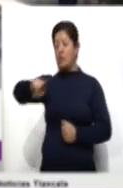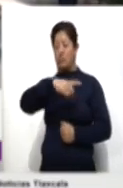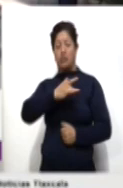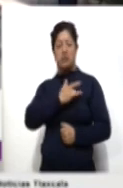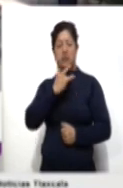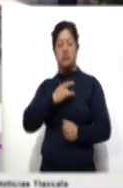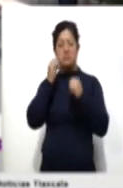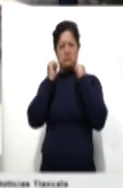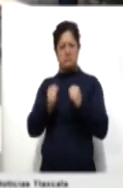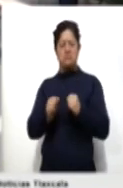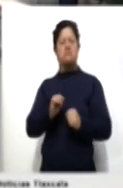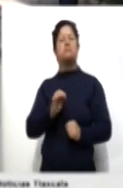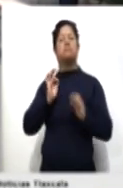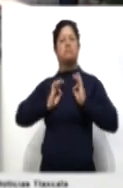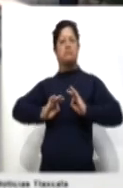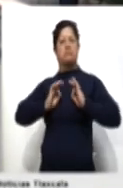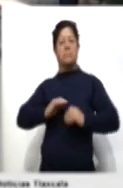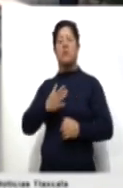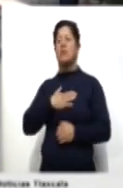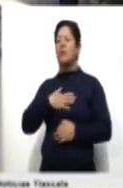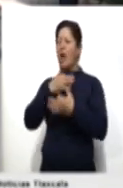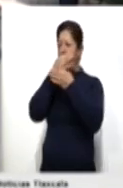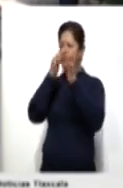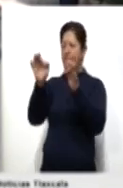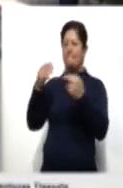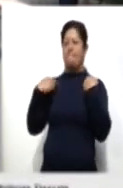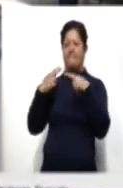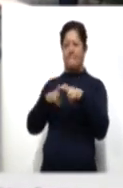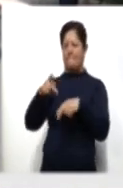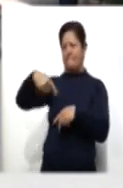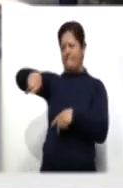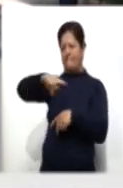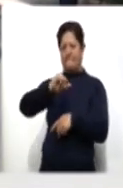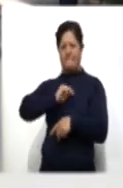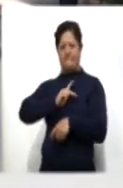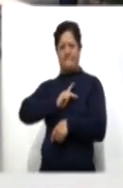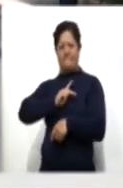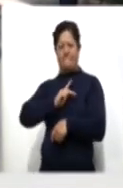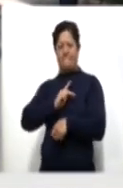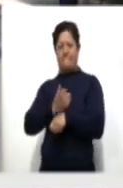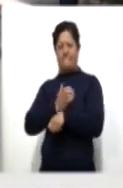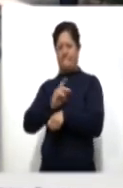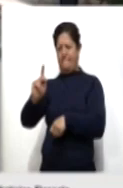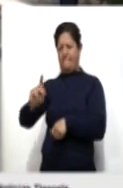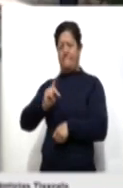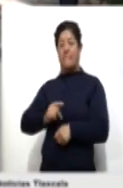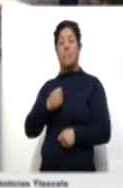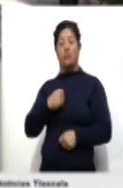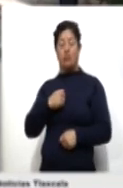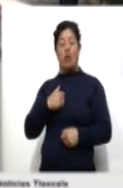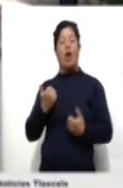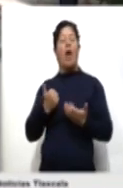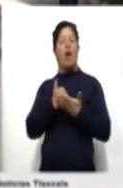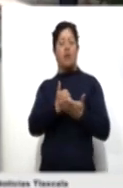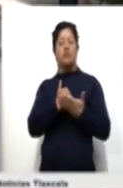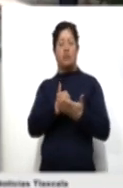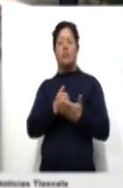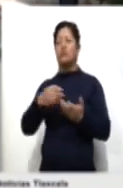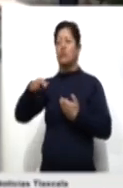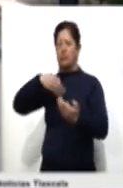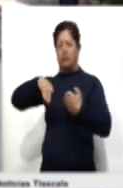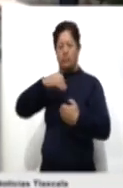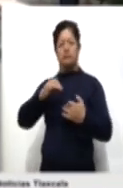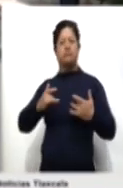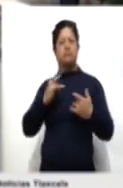Yo les comentaba a mis colegas maestros de esta escuela que si nosotros contribuimos a crear entre nosotros un ambiente de